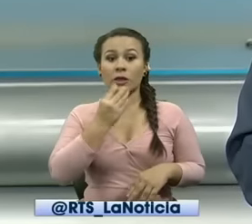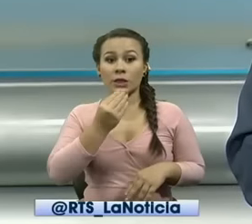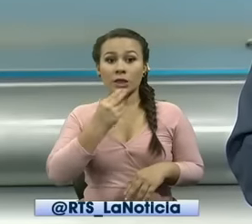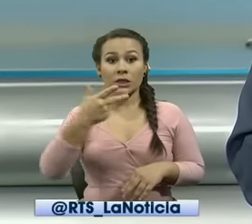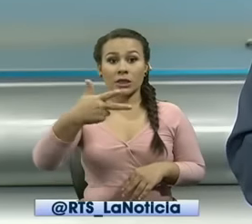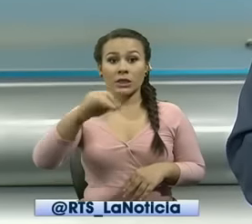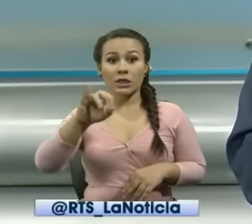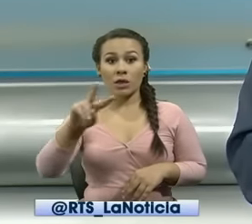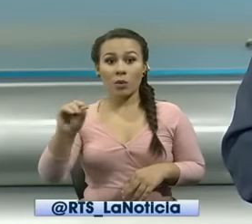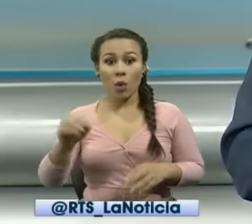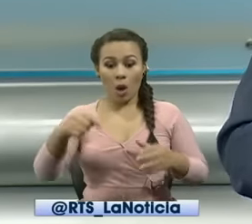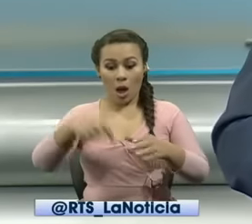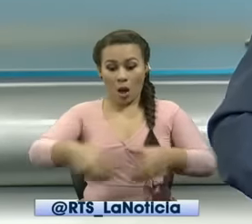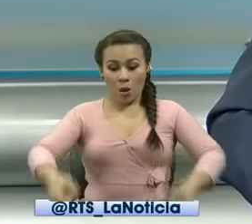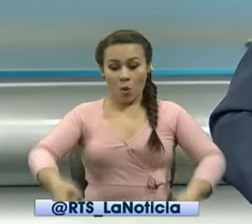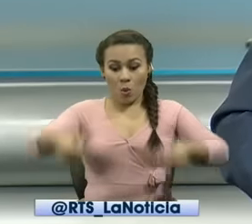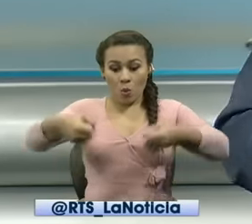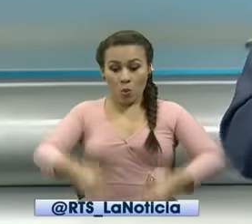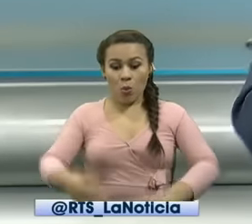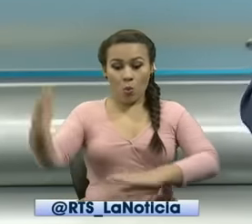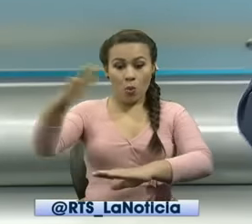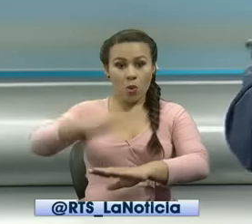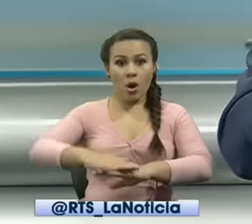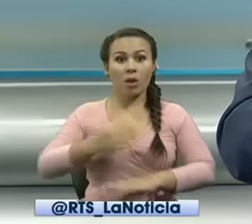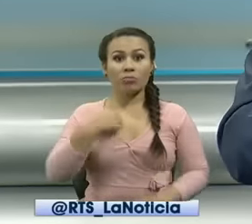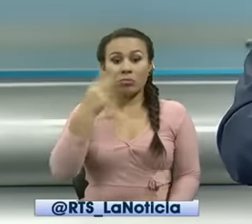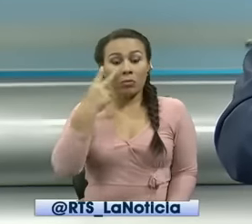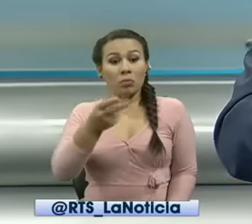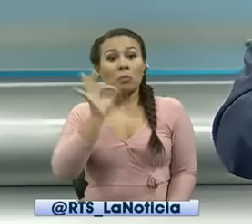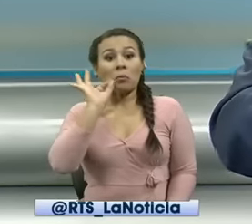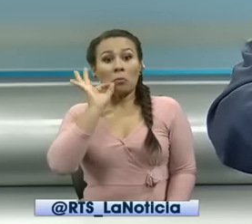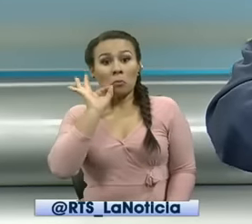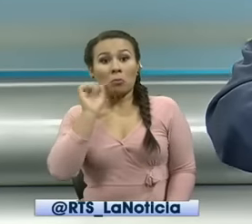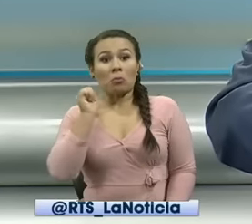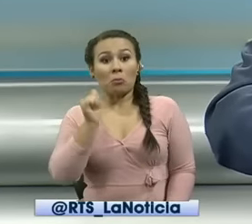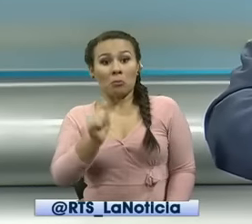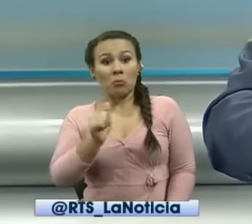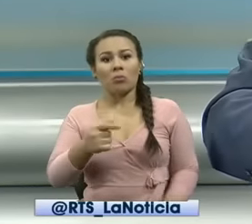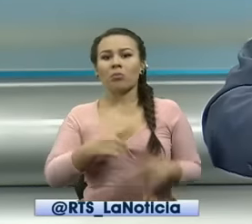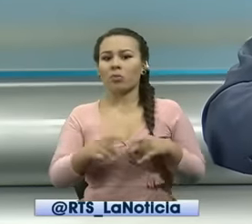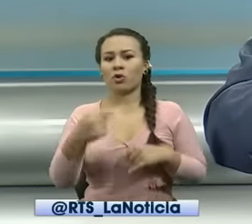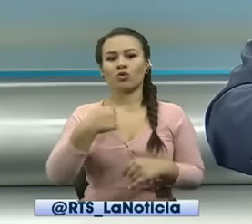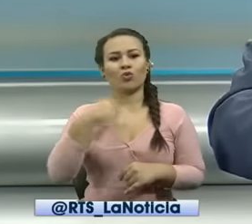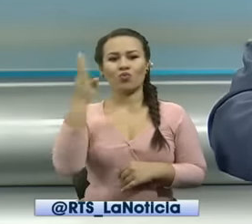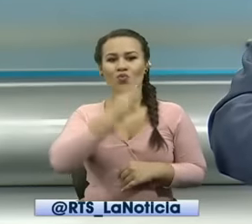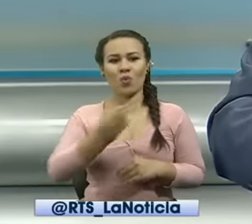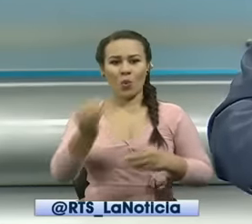digo la verdad hay que darse una vuelta por zapotillo se lo ve delicioso el plato y sobre todo que es sanito